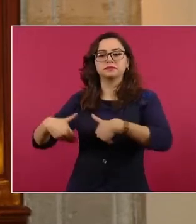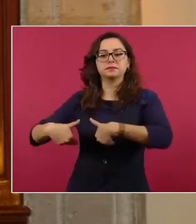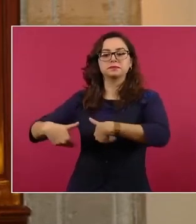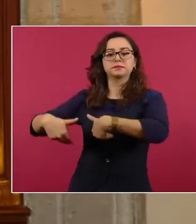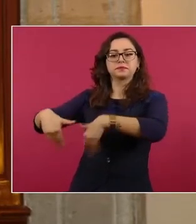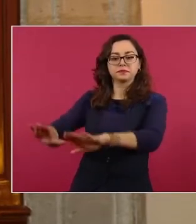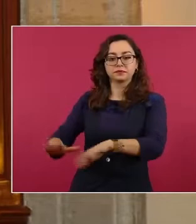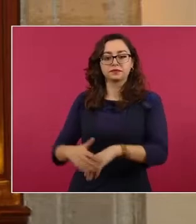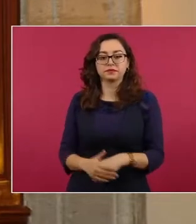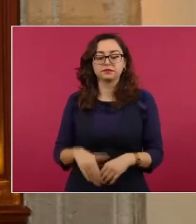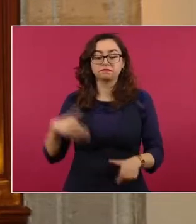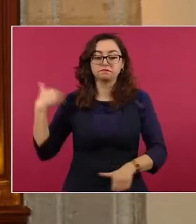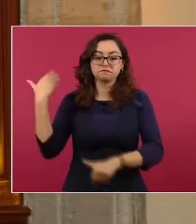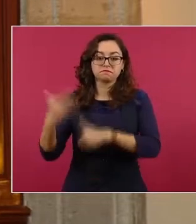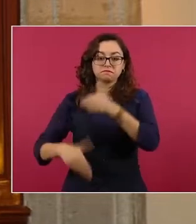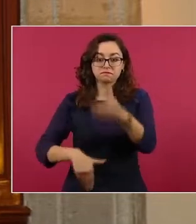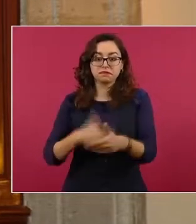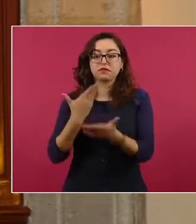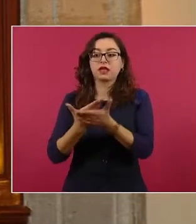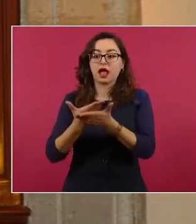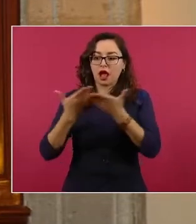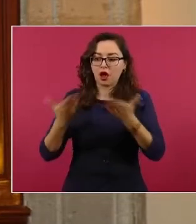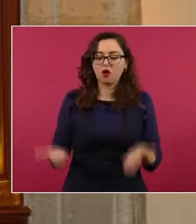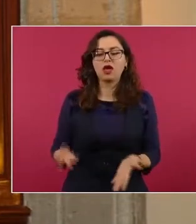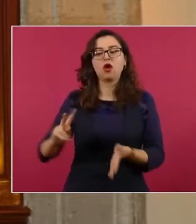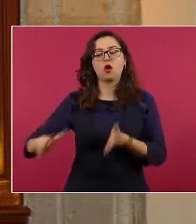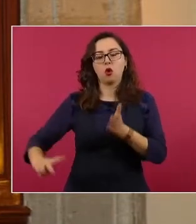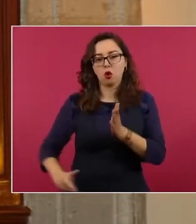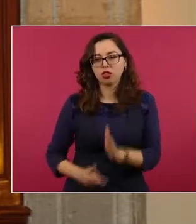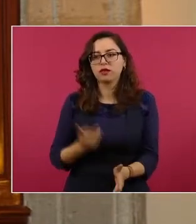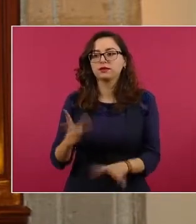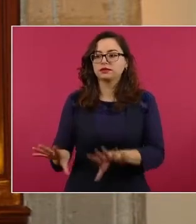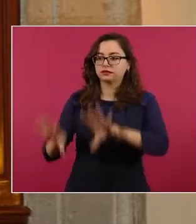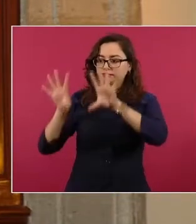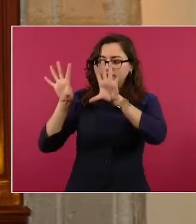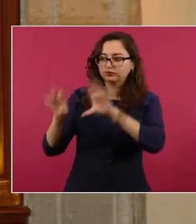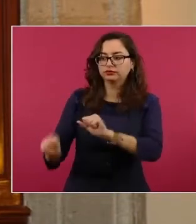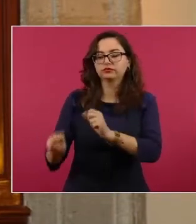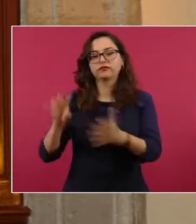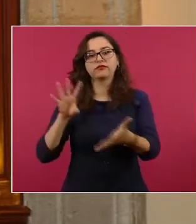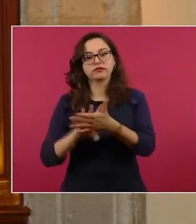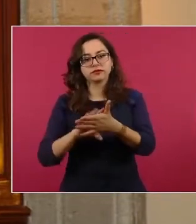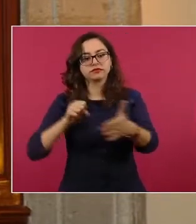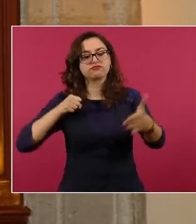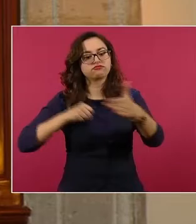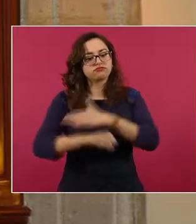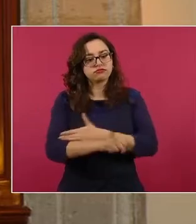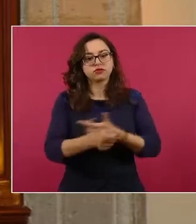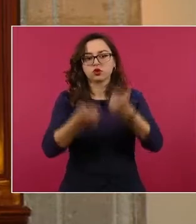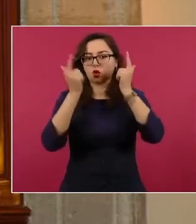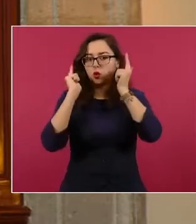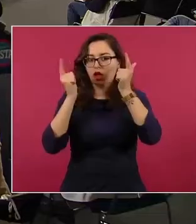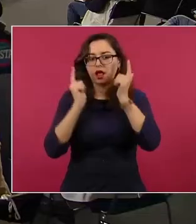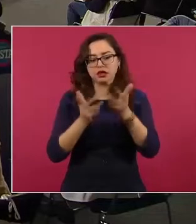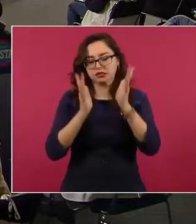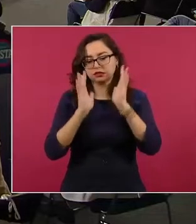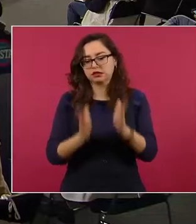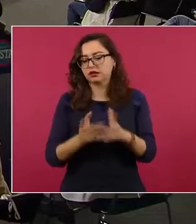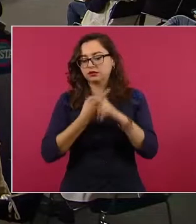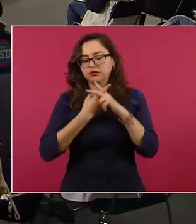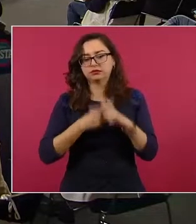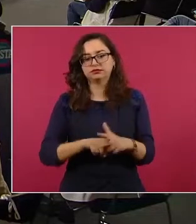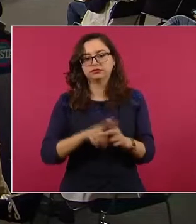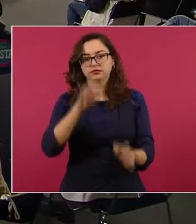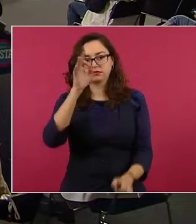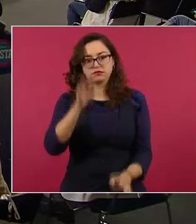detenido y se espera que en esta vez sí se consolide su situación jurídica y se le pueda vincular a proceso y